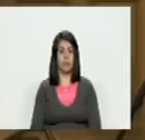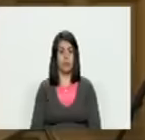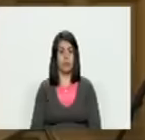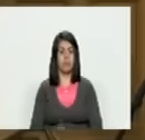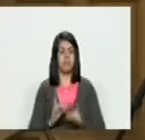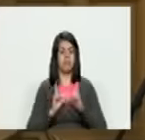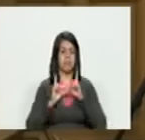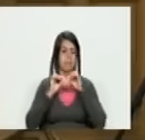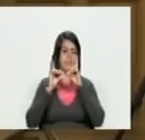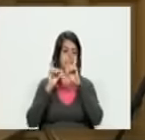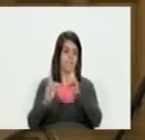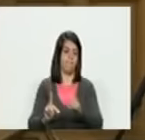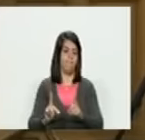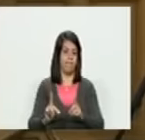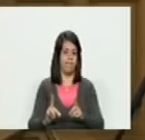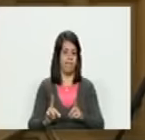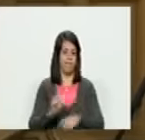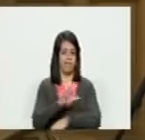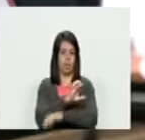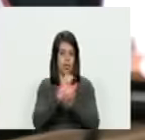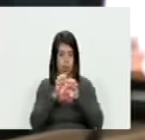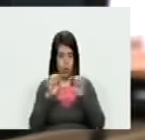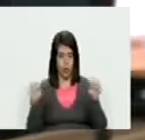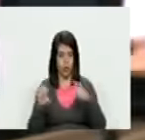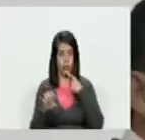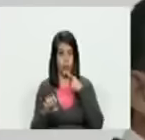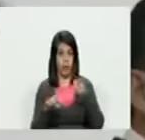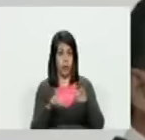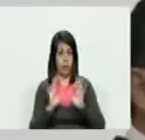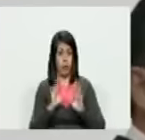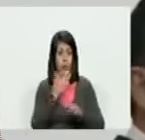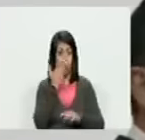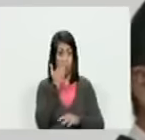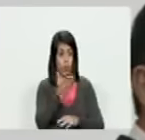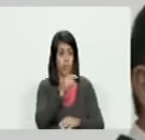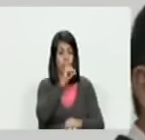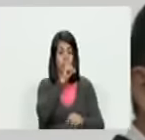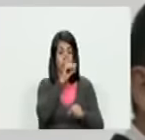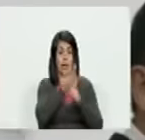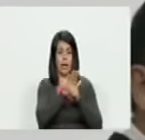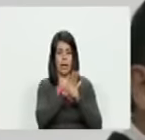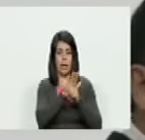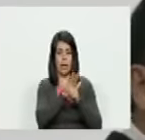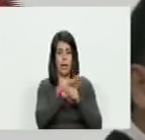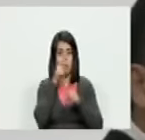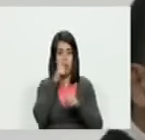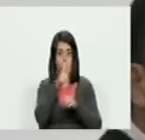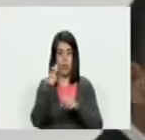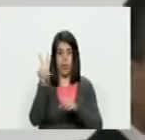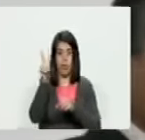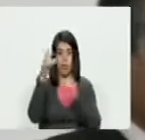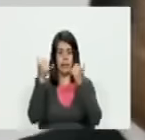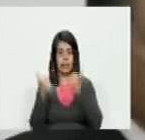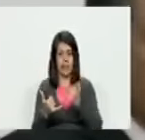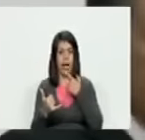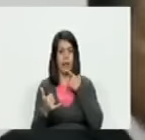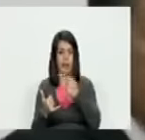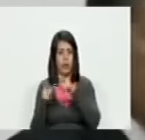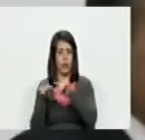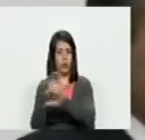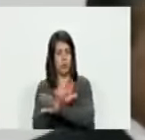dignidad y de decencia le dijo usted cállese la boca el pueblo de Venezuela ya habló